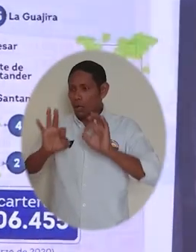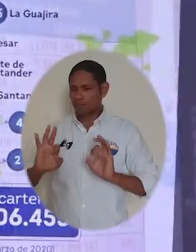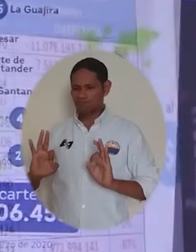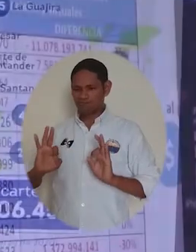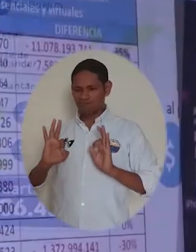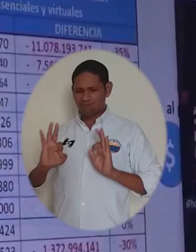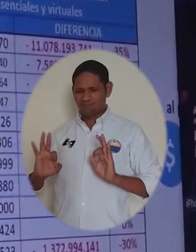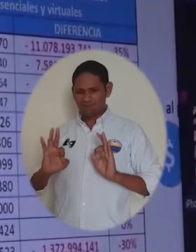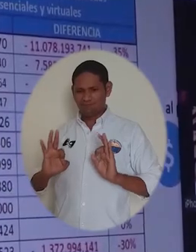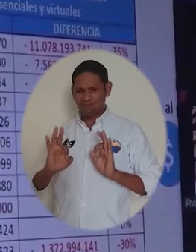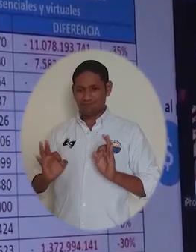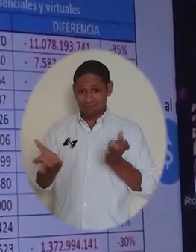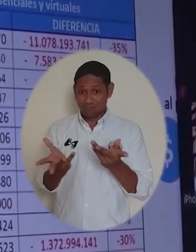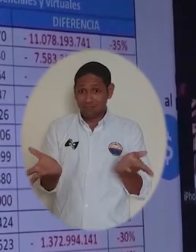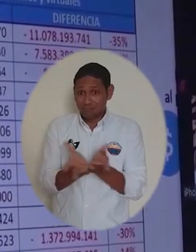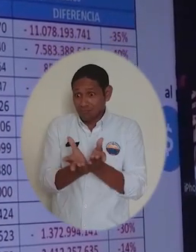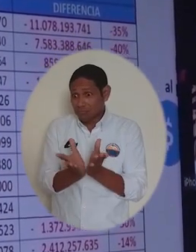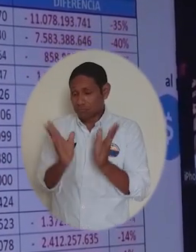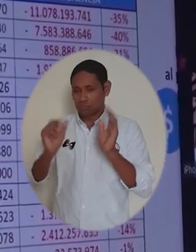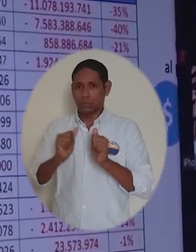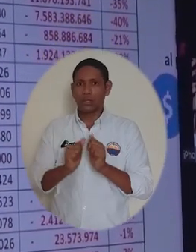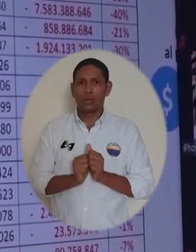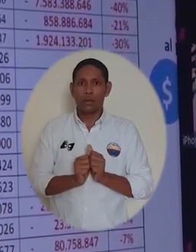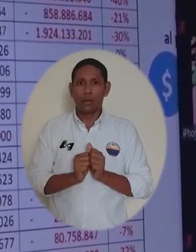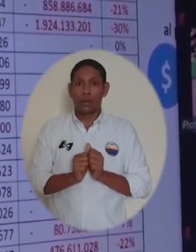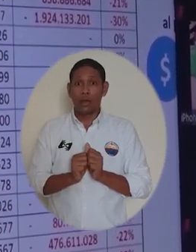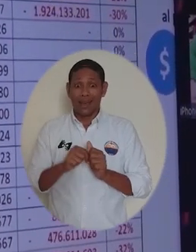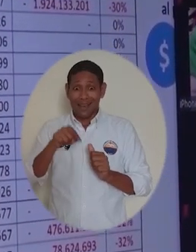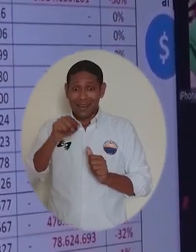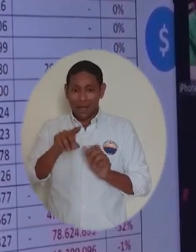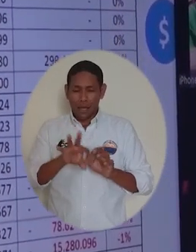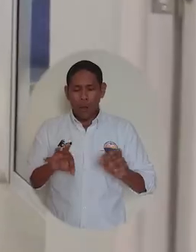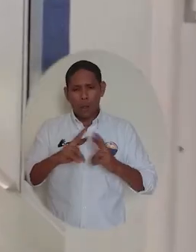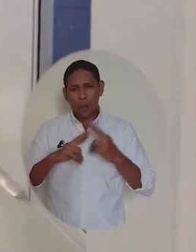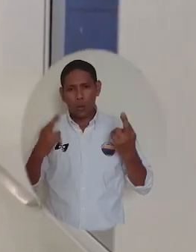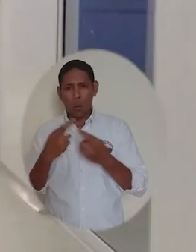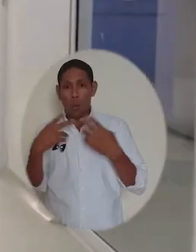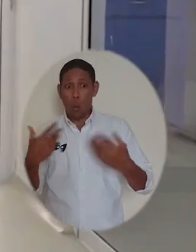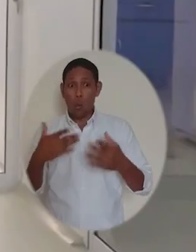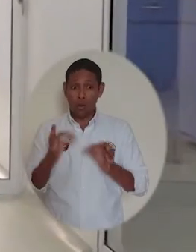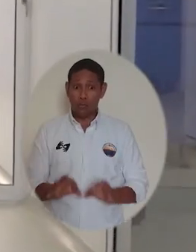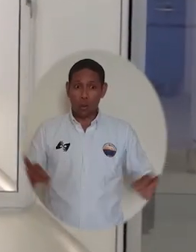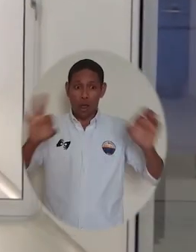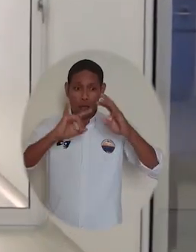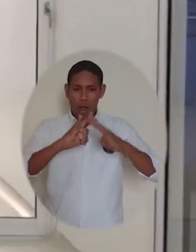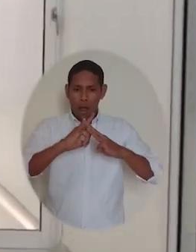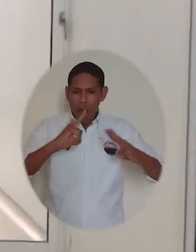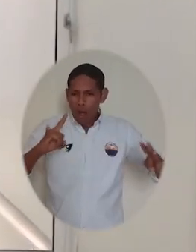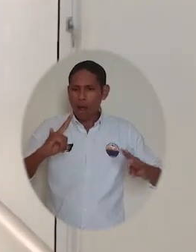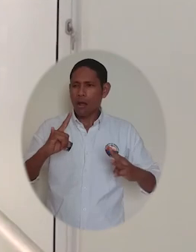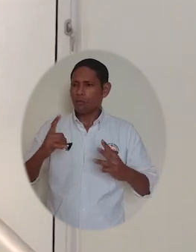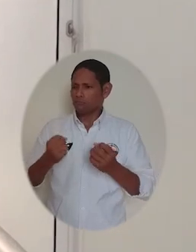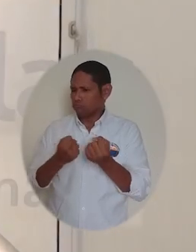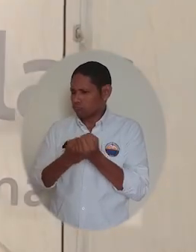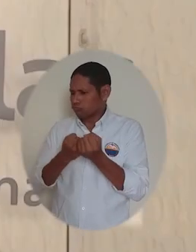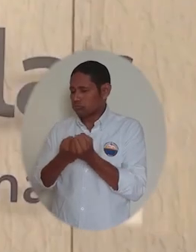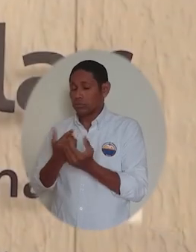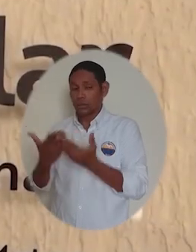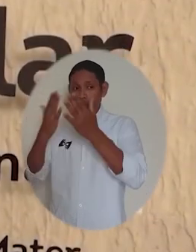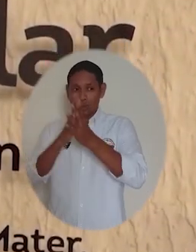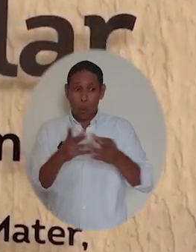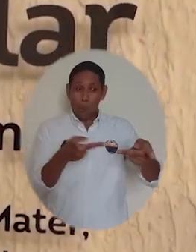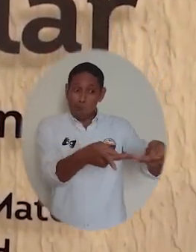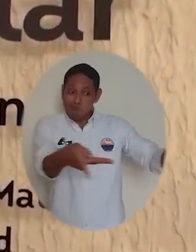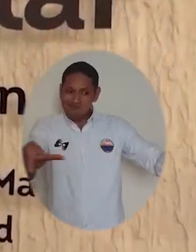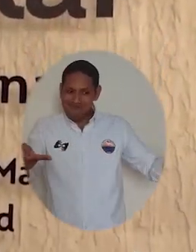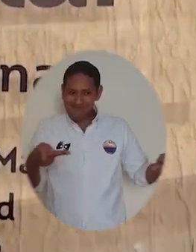garantizándole calidad a los estudiantes de nuestra universidad. Durante la sesión fueron exaltados el compromiso de la Alma Mater con